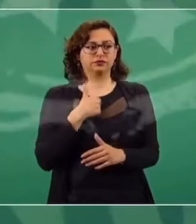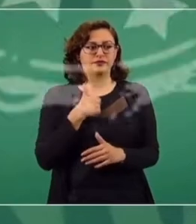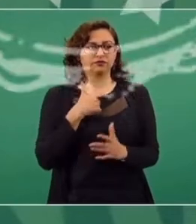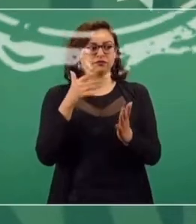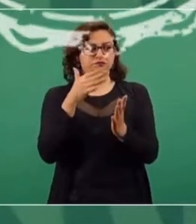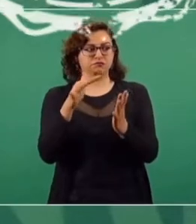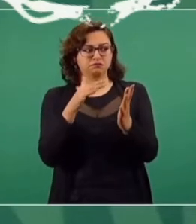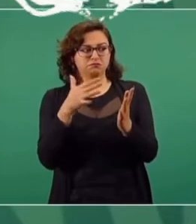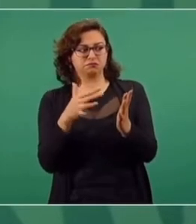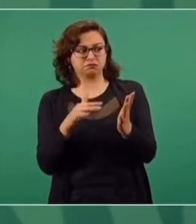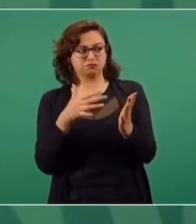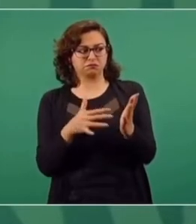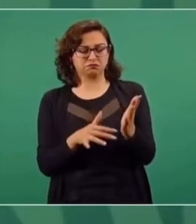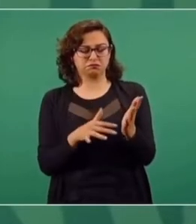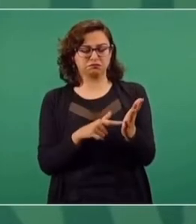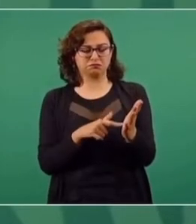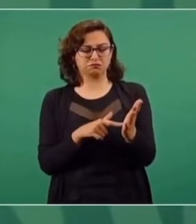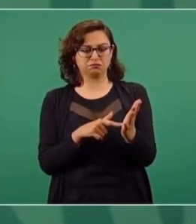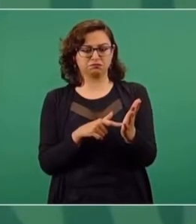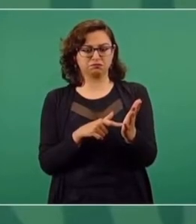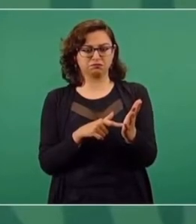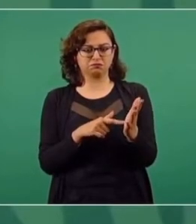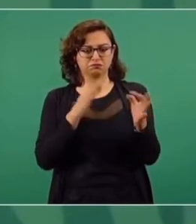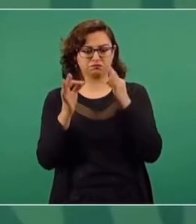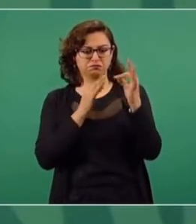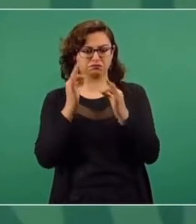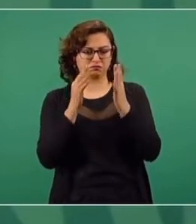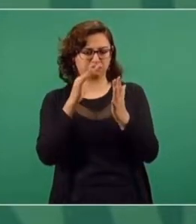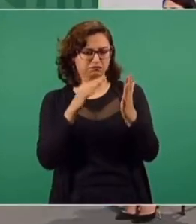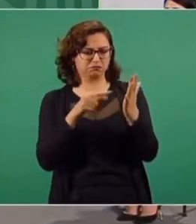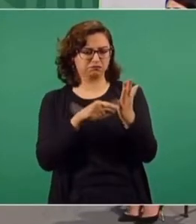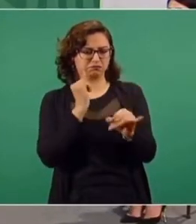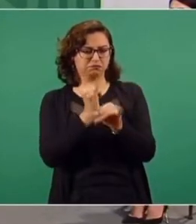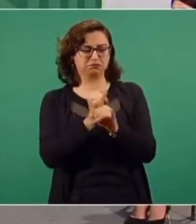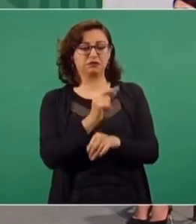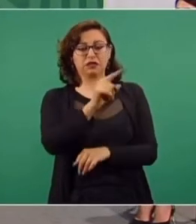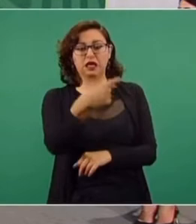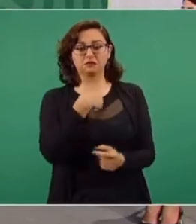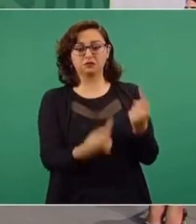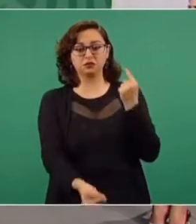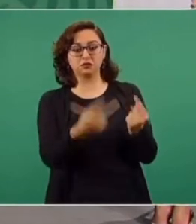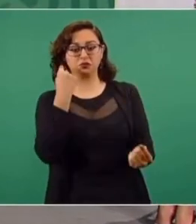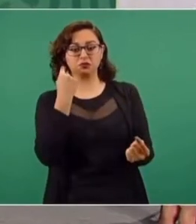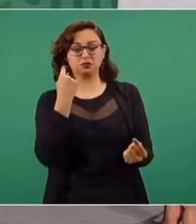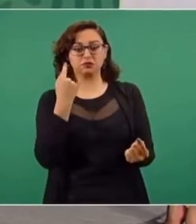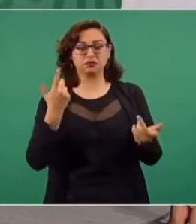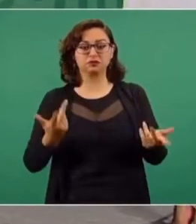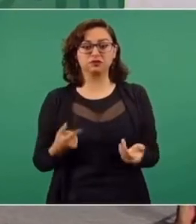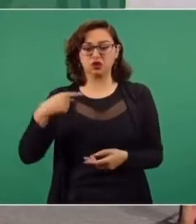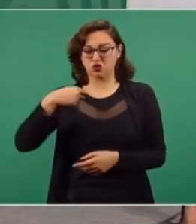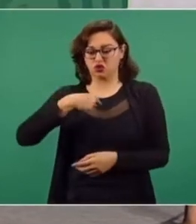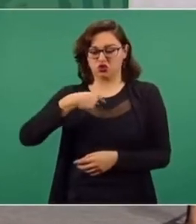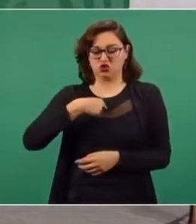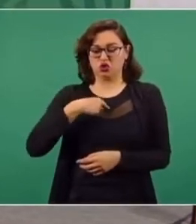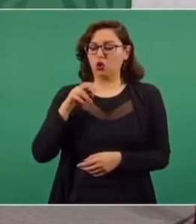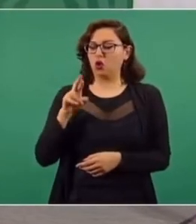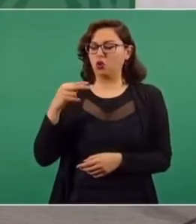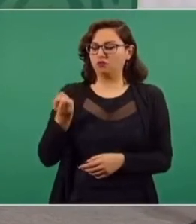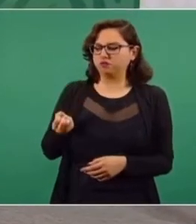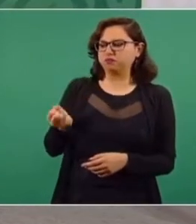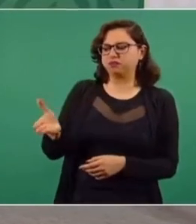Moviendo una nota en las redes en donde me califica de retropopulista.